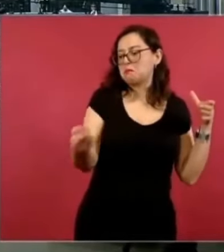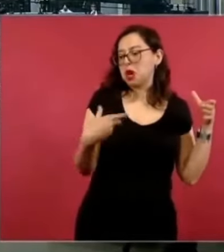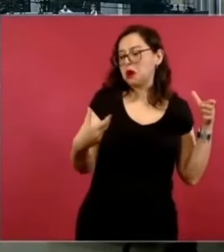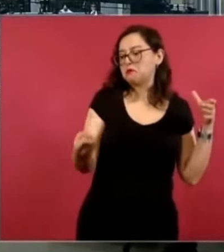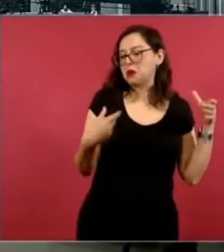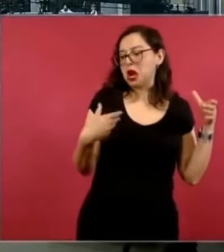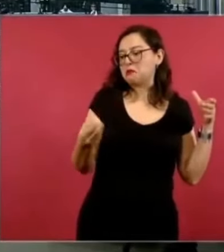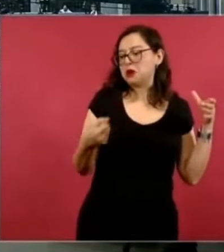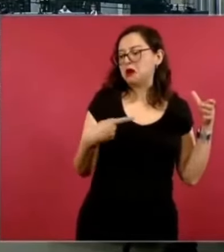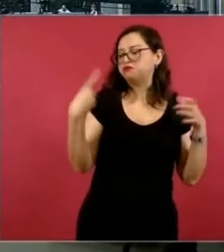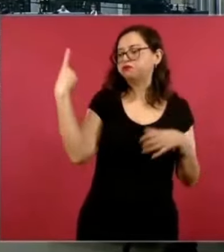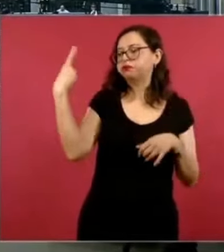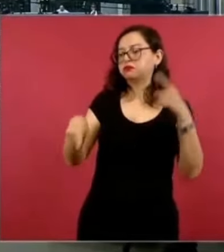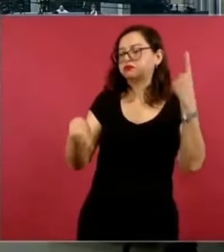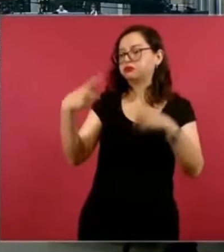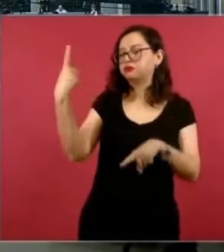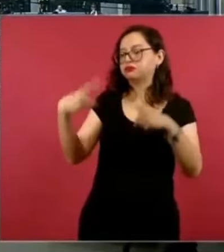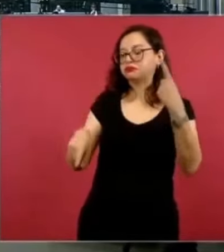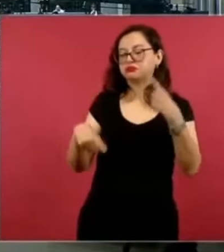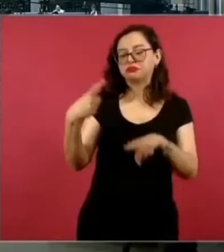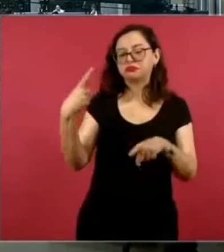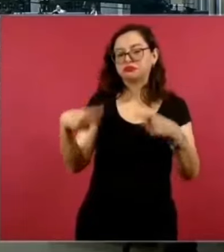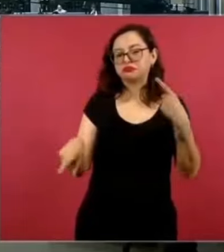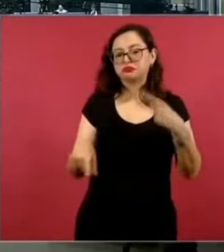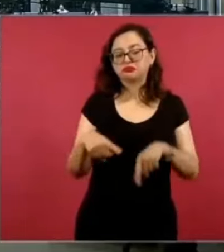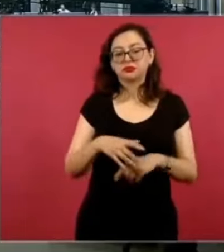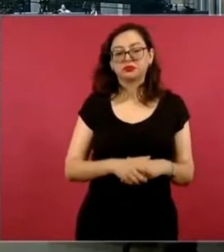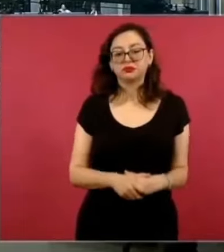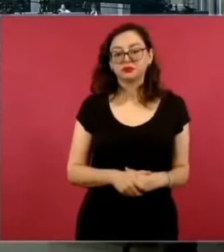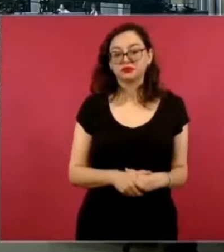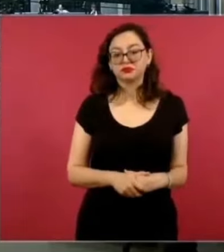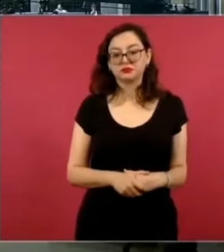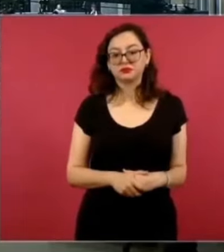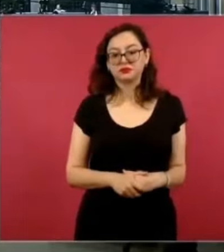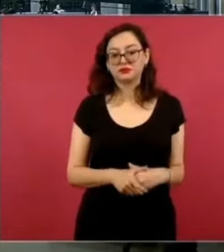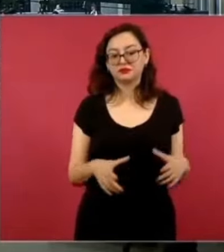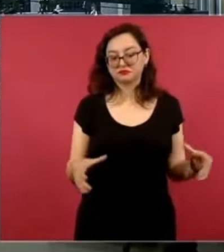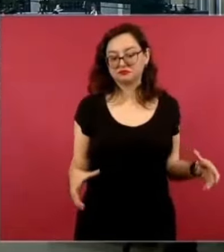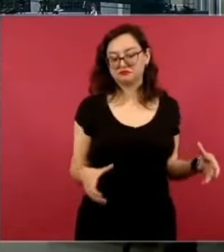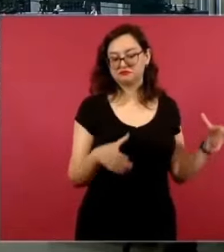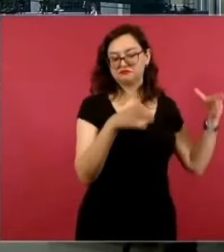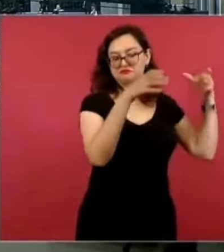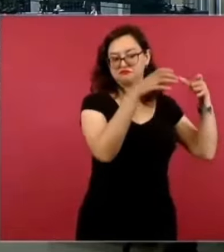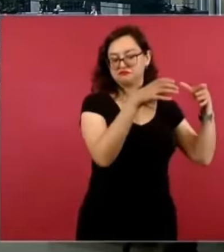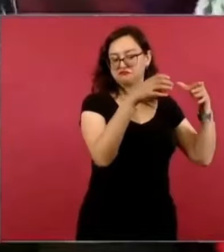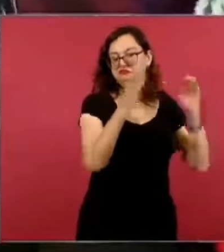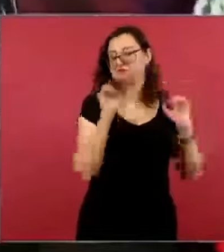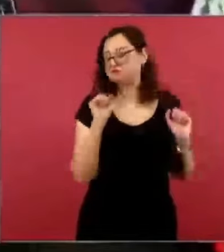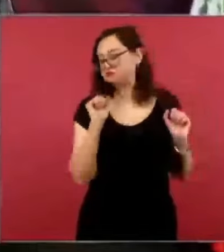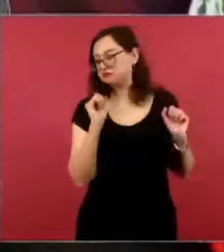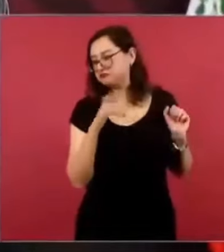y usaban a un partido o usaban a otro de acuerdo